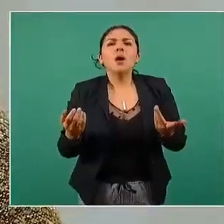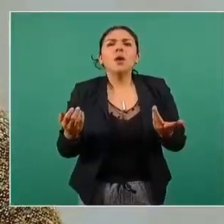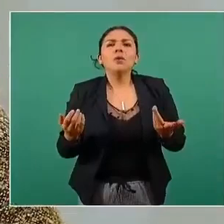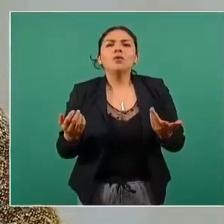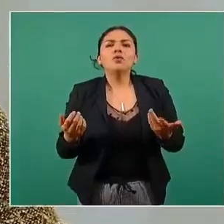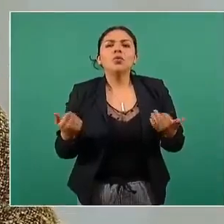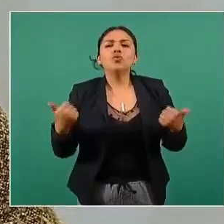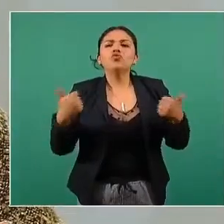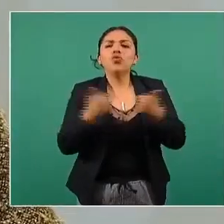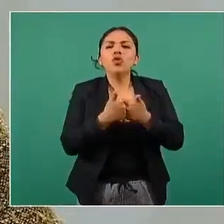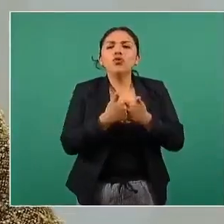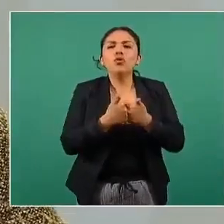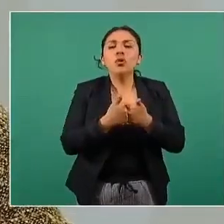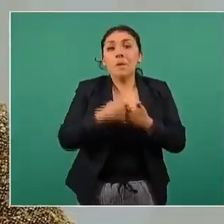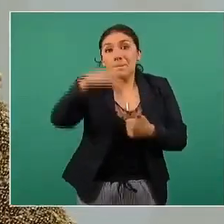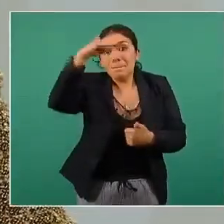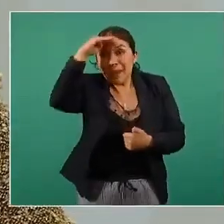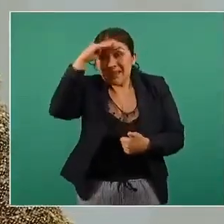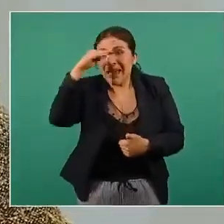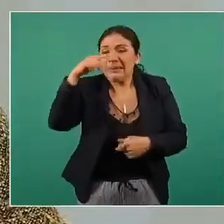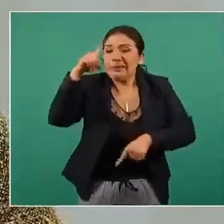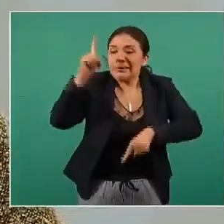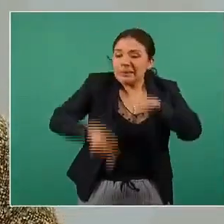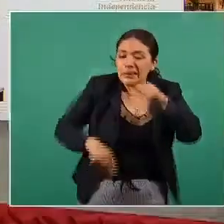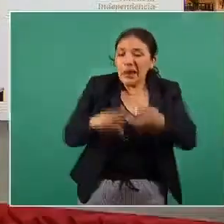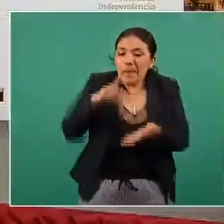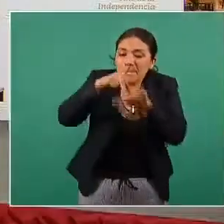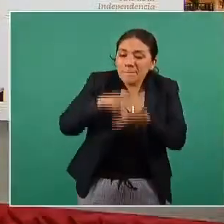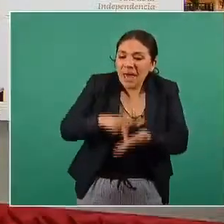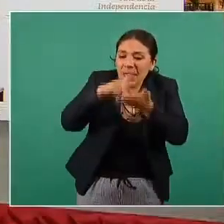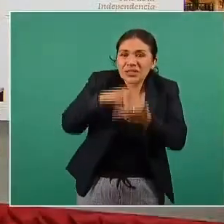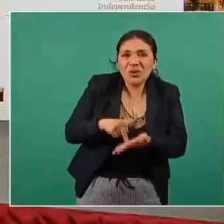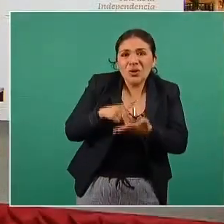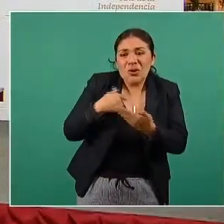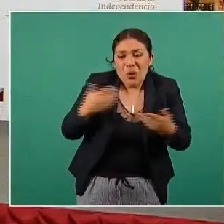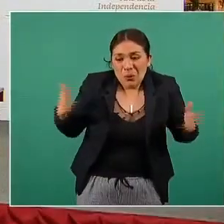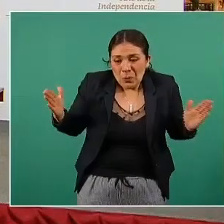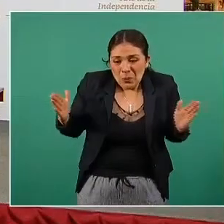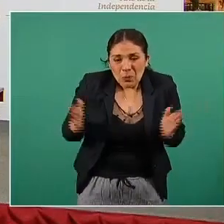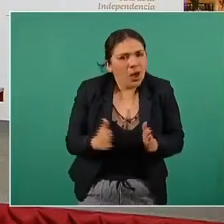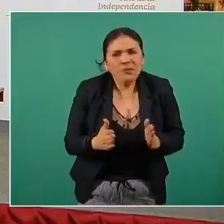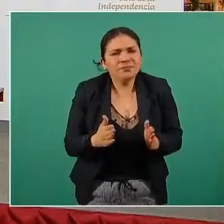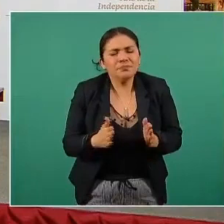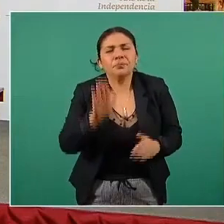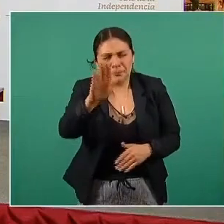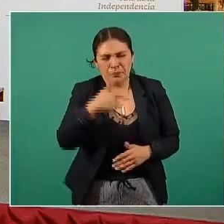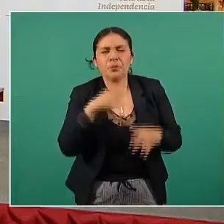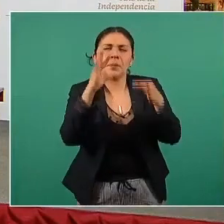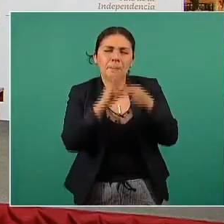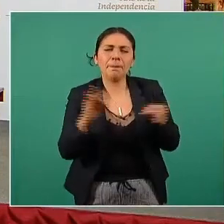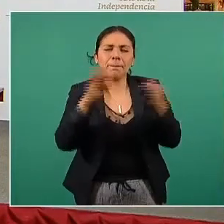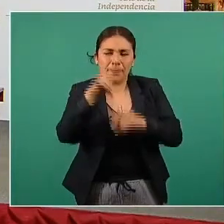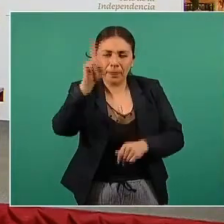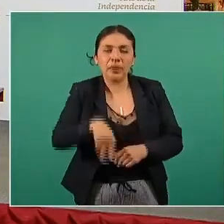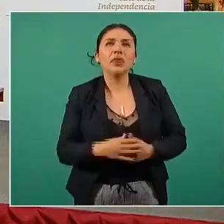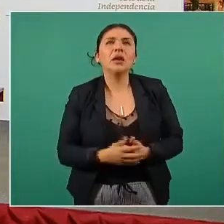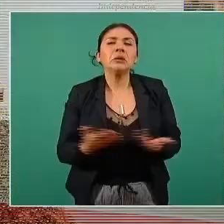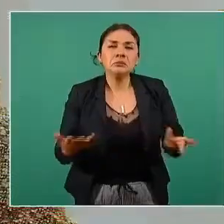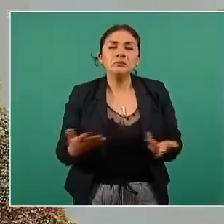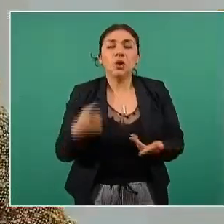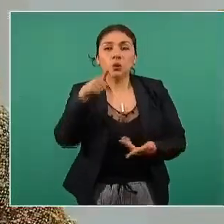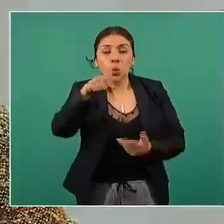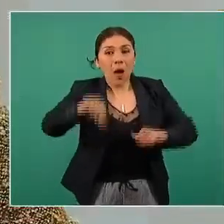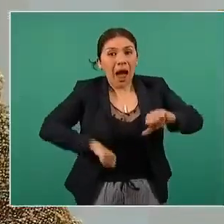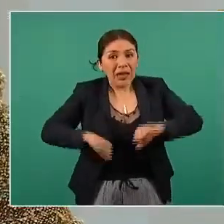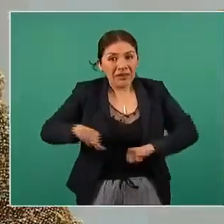o prevenir la obesidad o disminuir de peso sí me gustaría recalcar que a pesar de que la